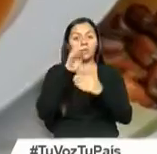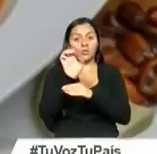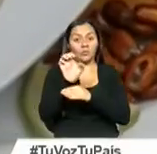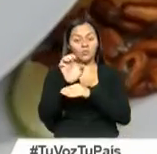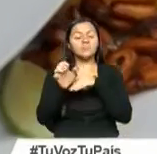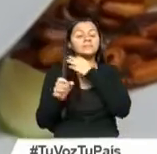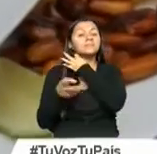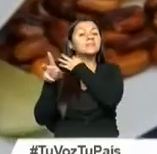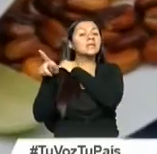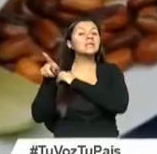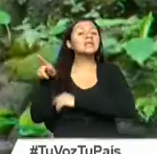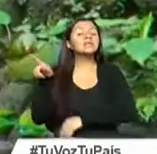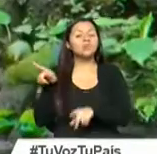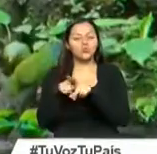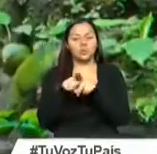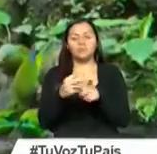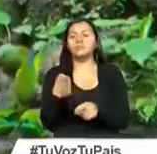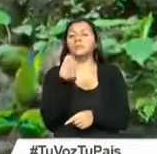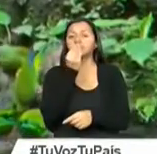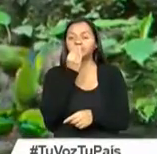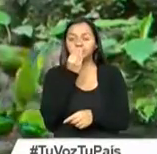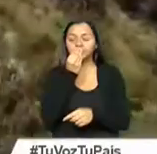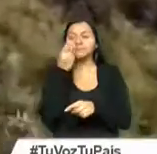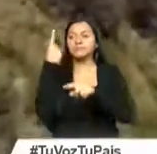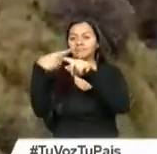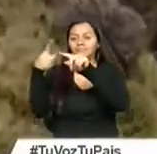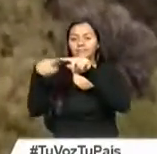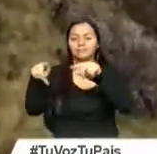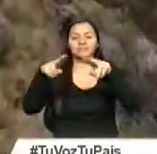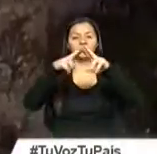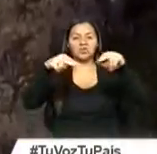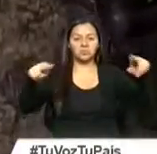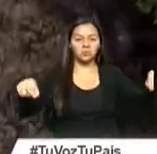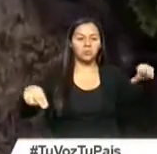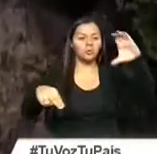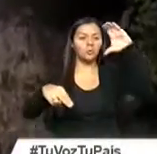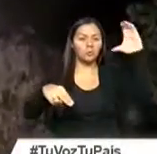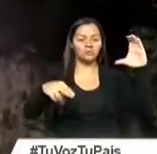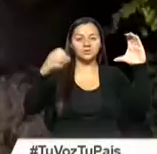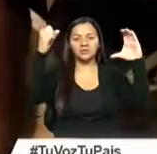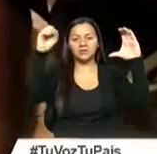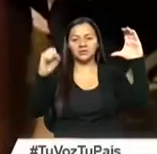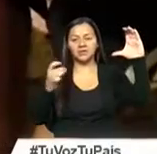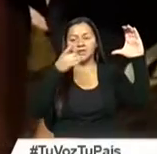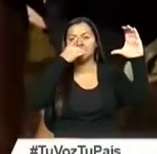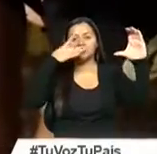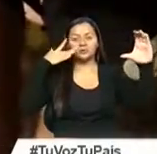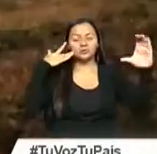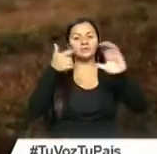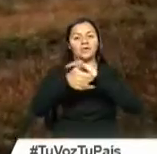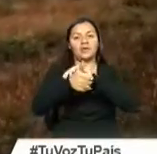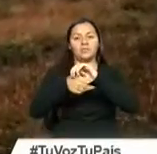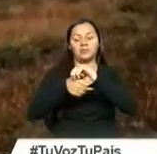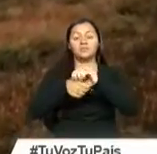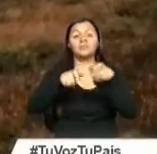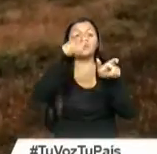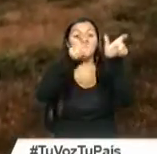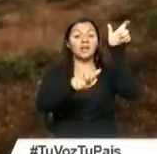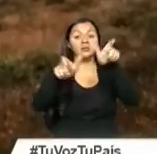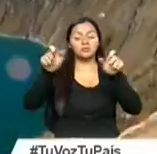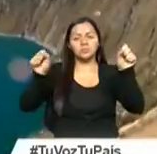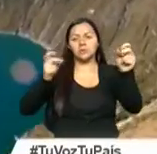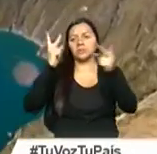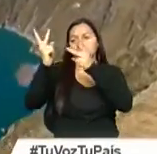así como la gastronomía y los paisajes de la costa, sierra, Amazonía y Galápagos. Los ciudadanos podrán